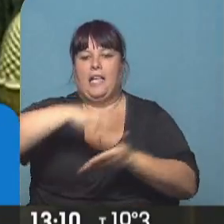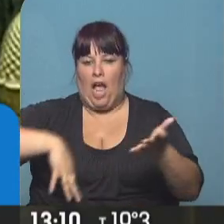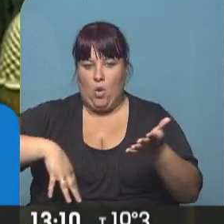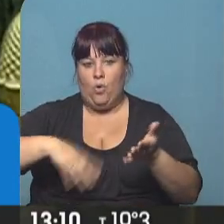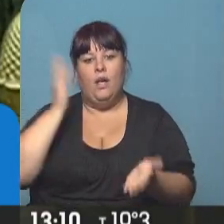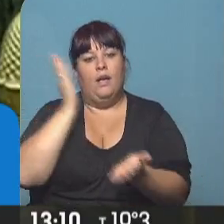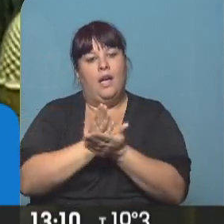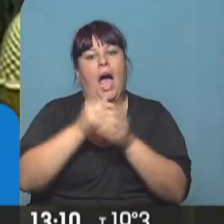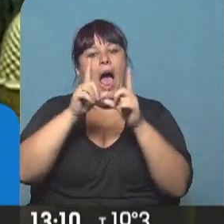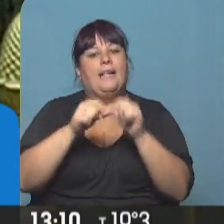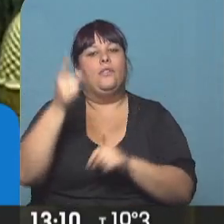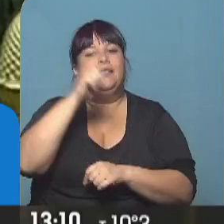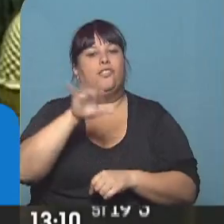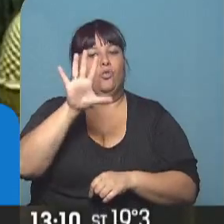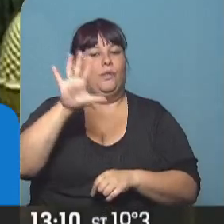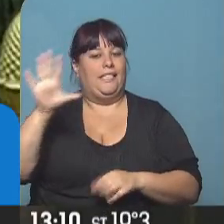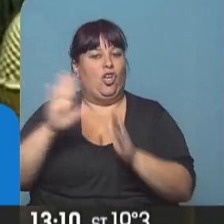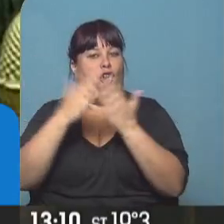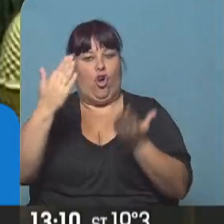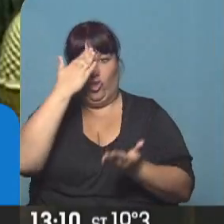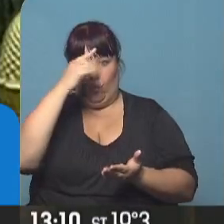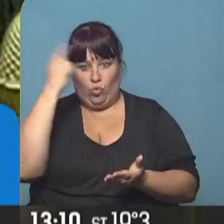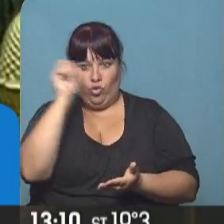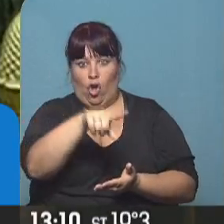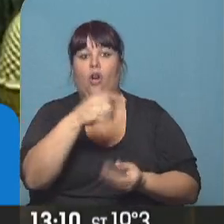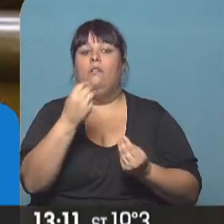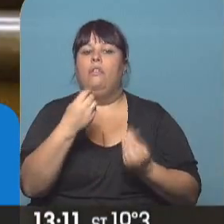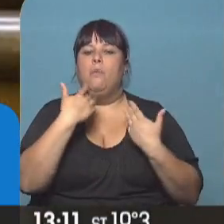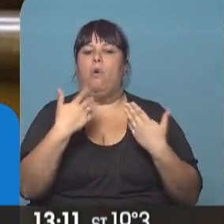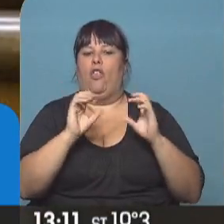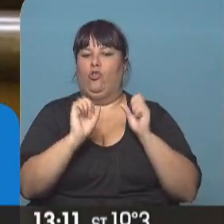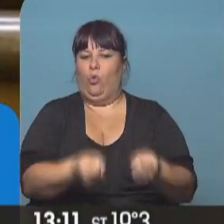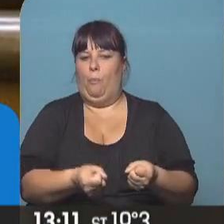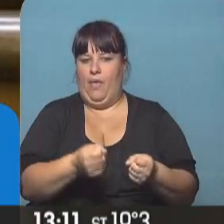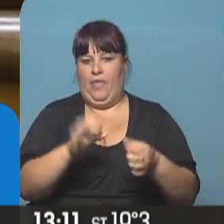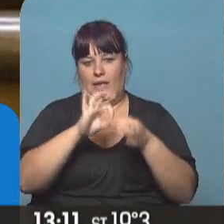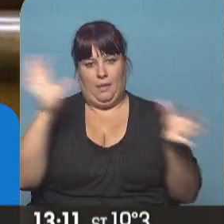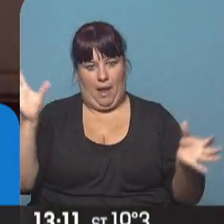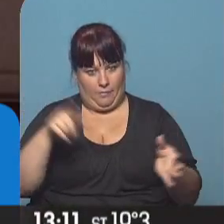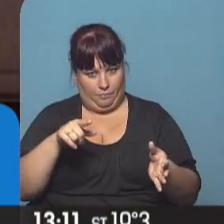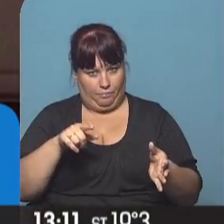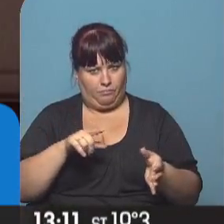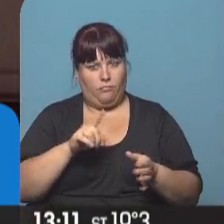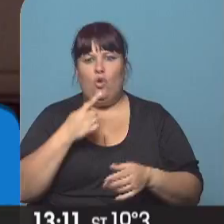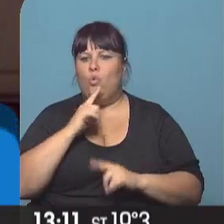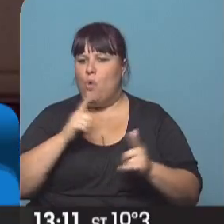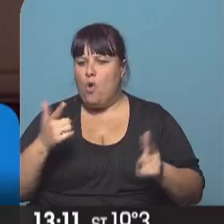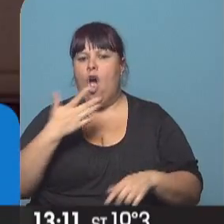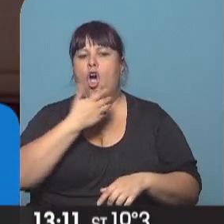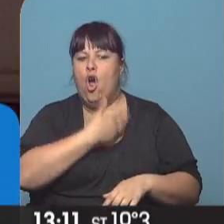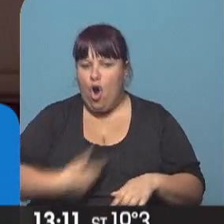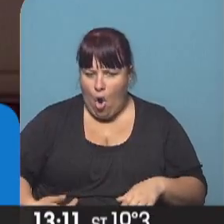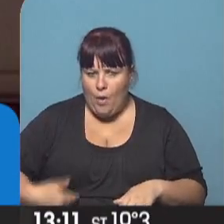aplicando el artículo 155 de la Constitución que permite suspender la autonomía. Que nadie dude que el gobierno